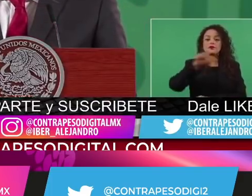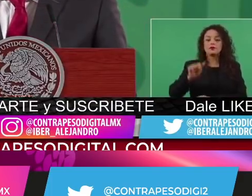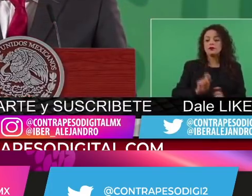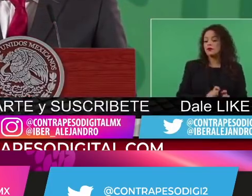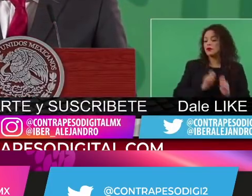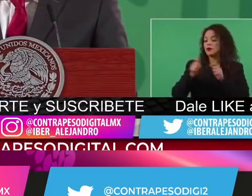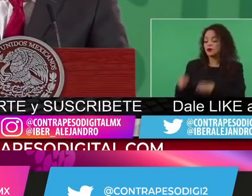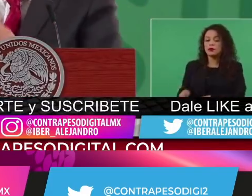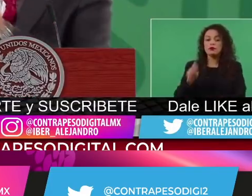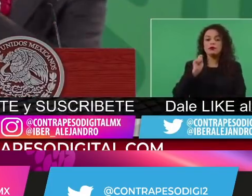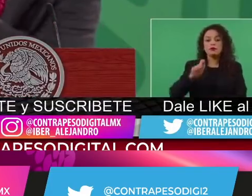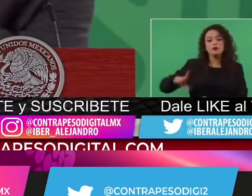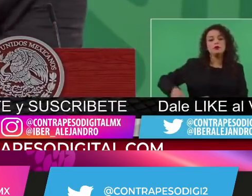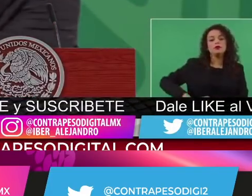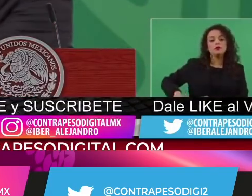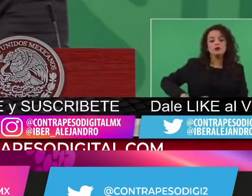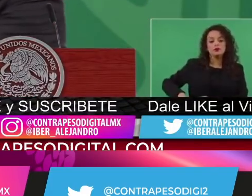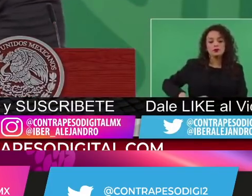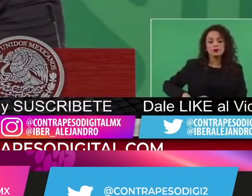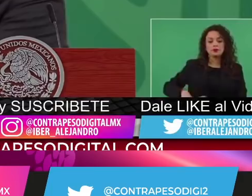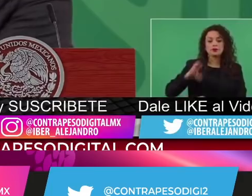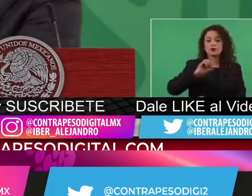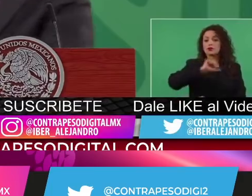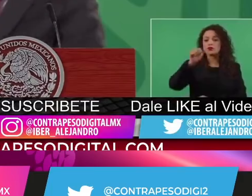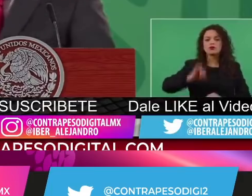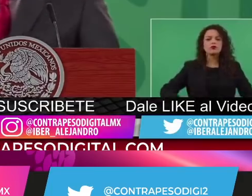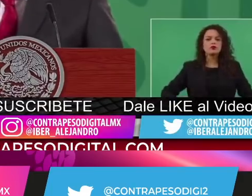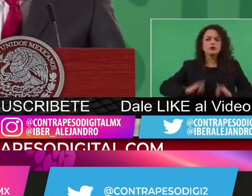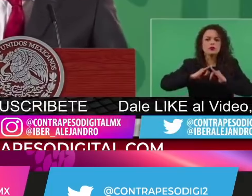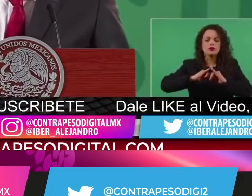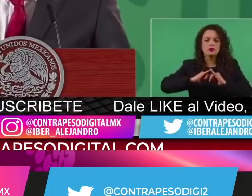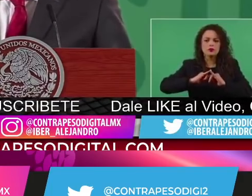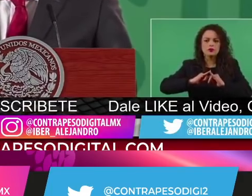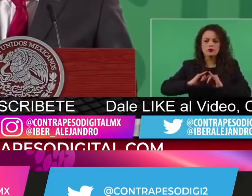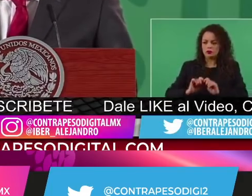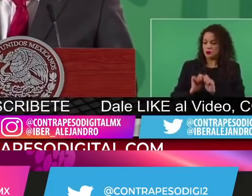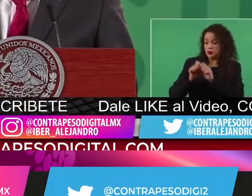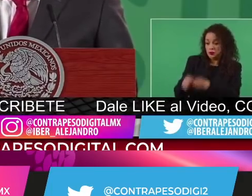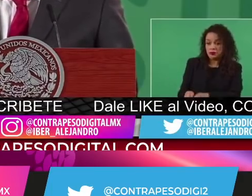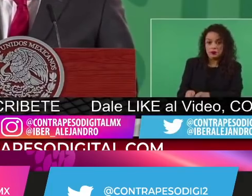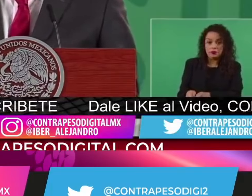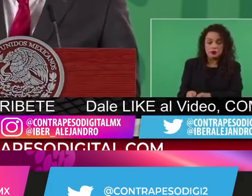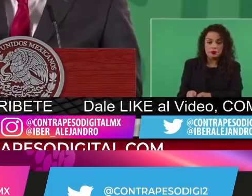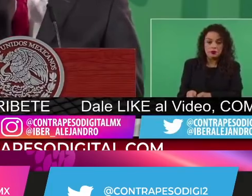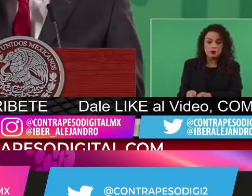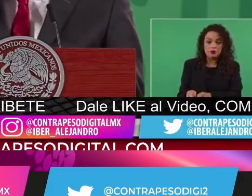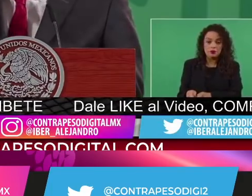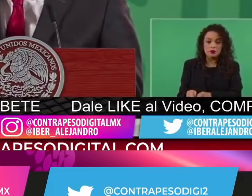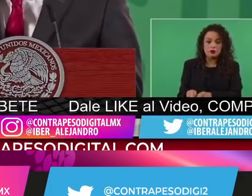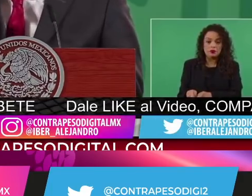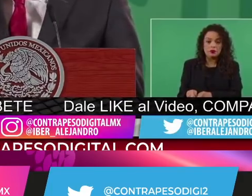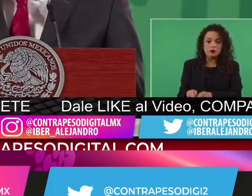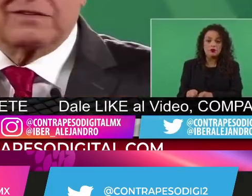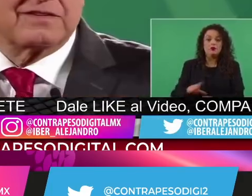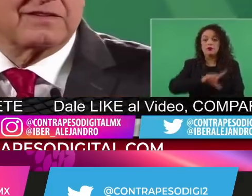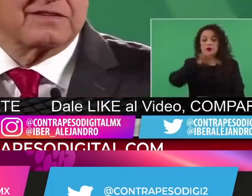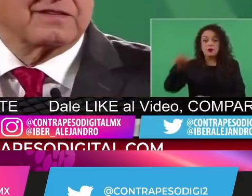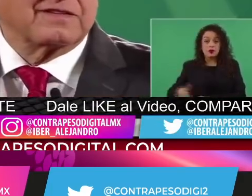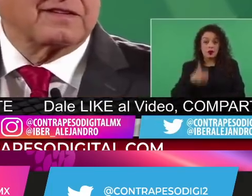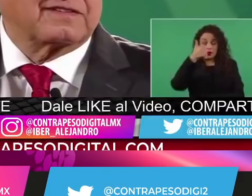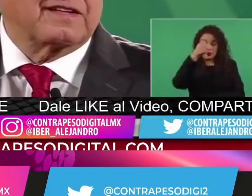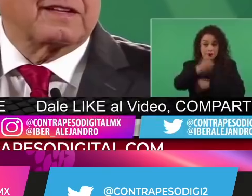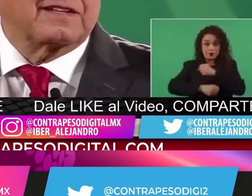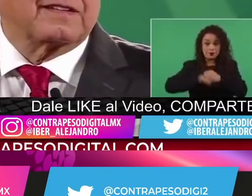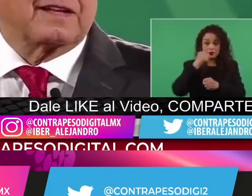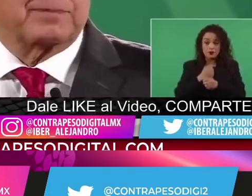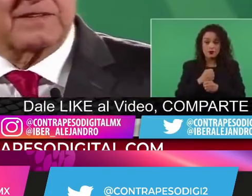su gestión y la primera y la más importante es la reforma que tiene que ver con la Guardia Nacional